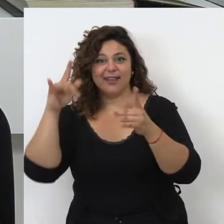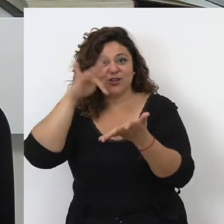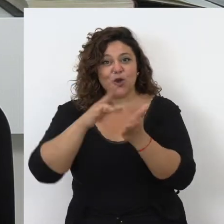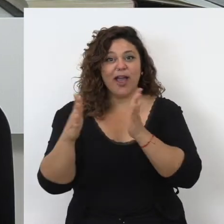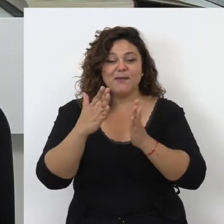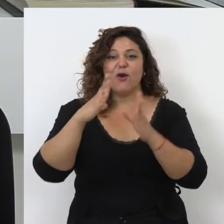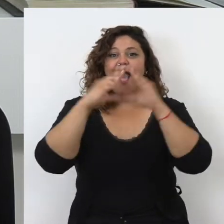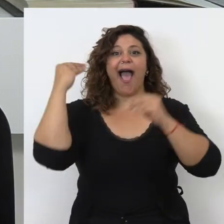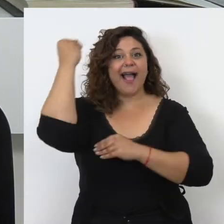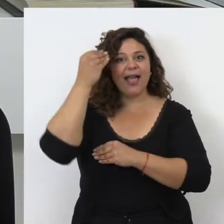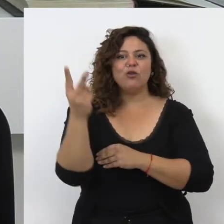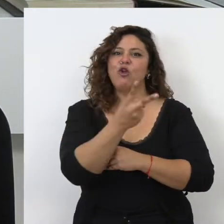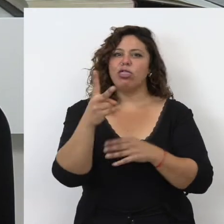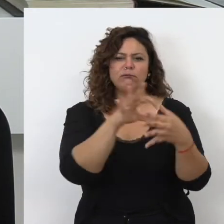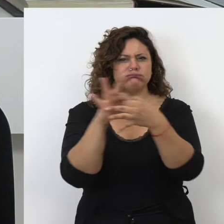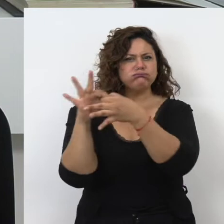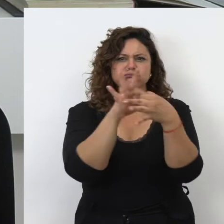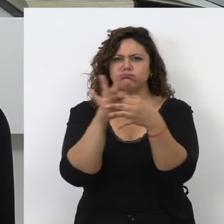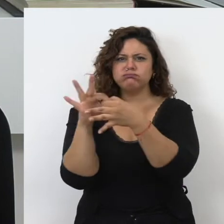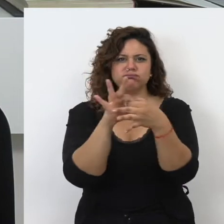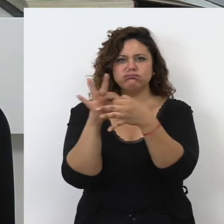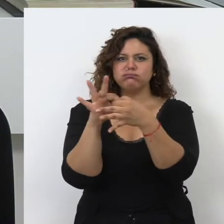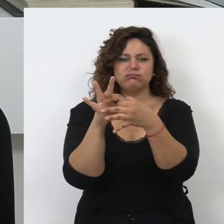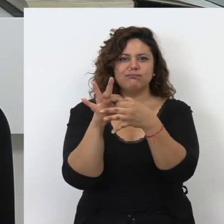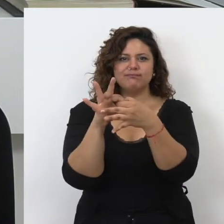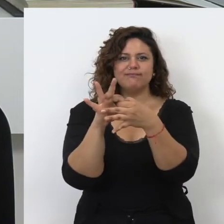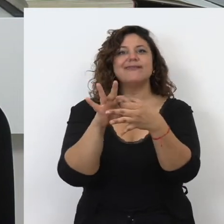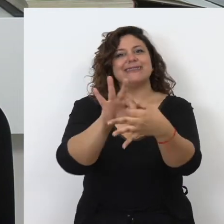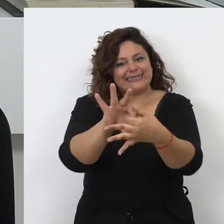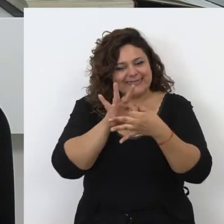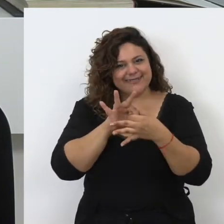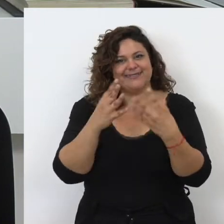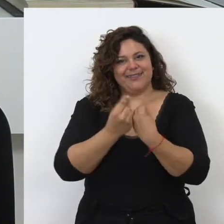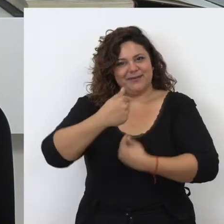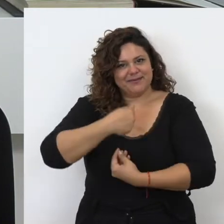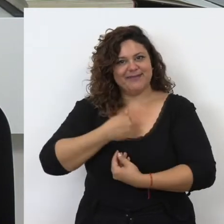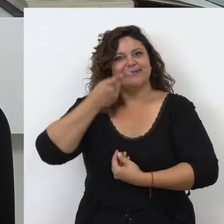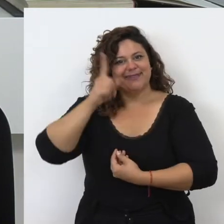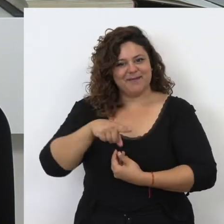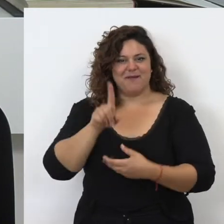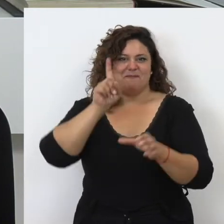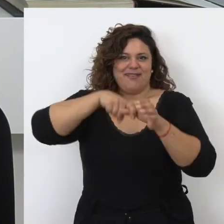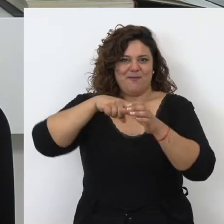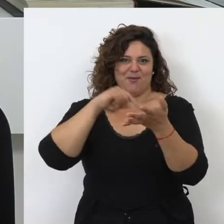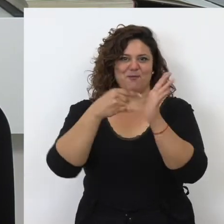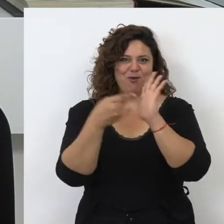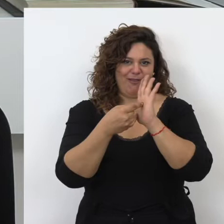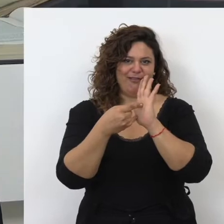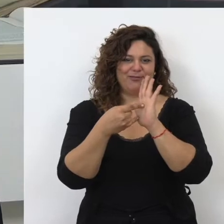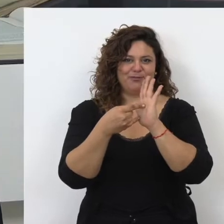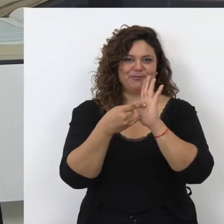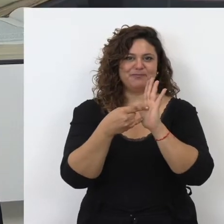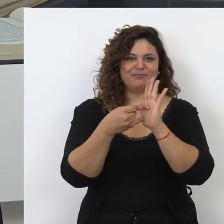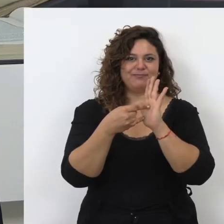tienen mucho que ver, están absolutamente relacionadas con mi participación en esta exposición,